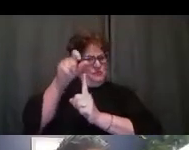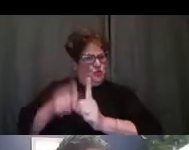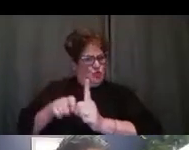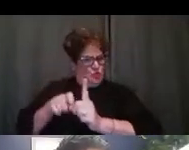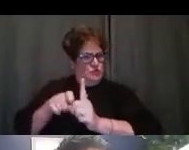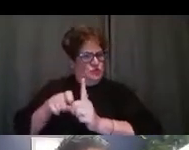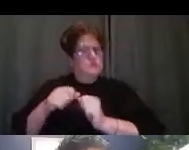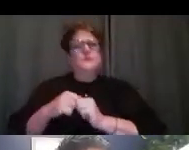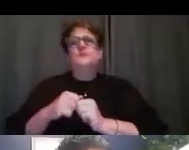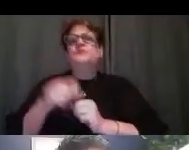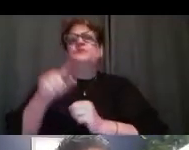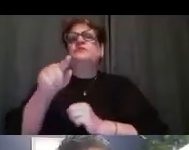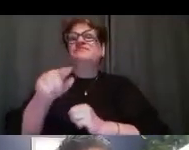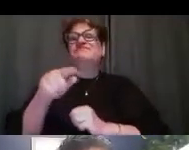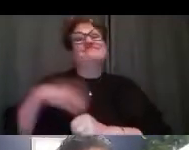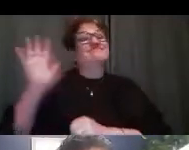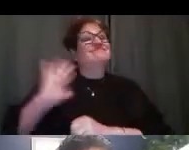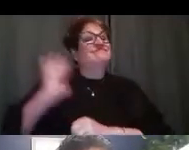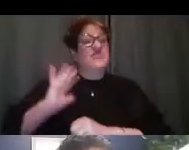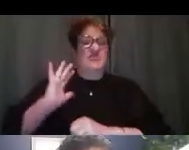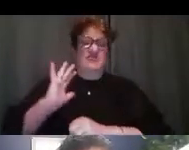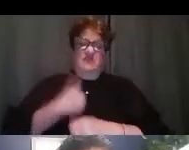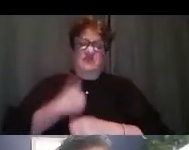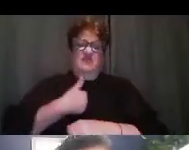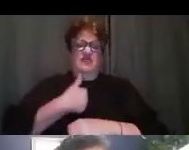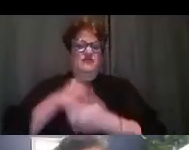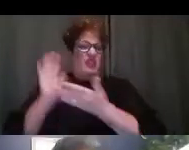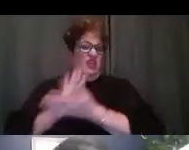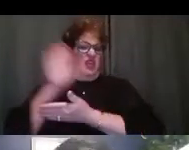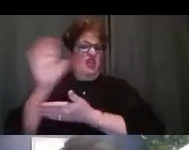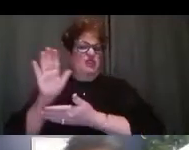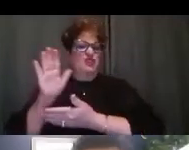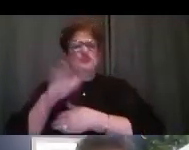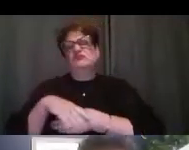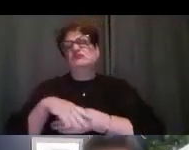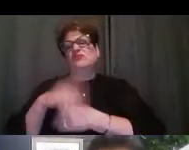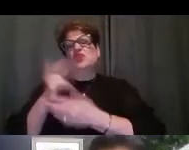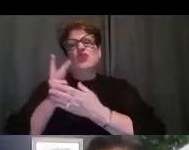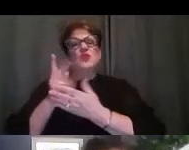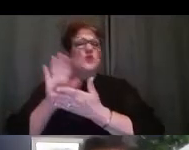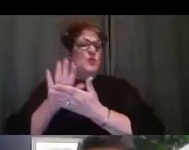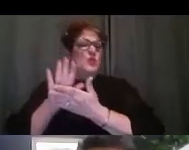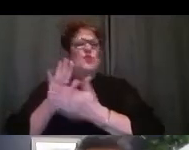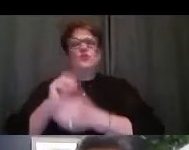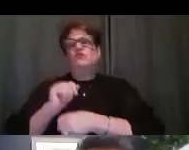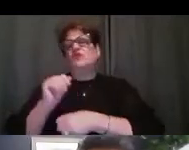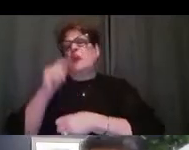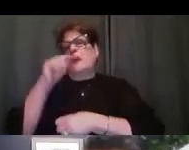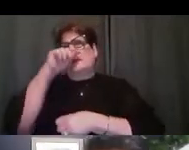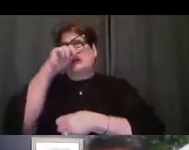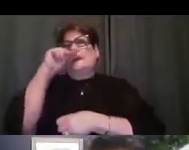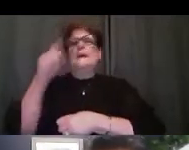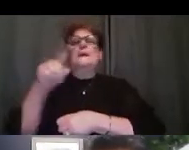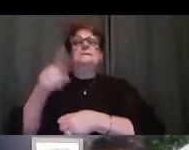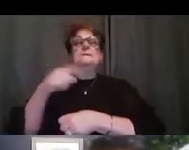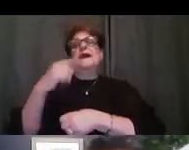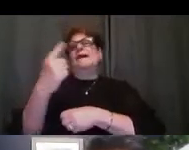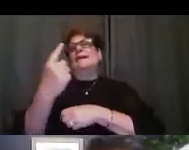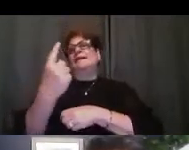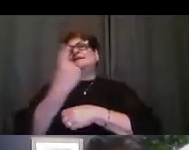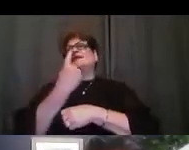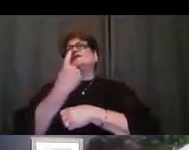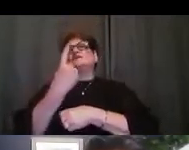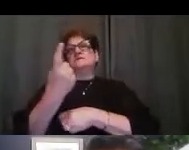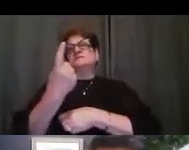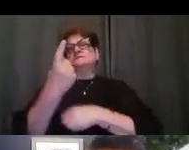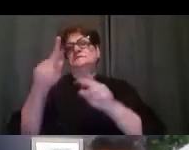era un, estaba haciendo un internado en escuela, escuela graduado. Me decían, háblame sobre